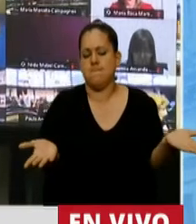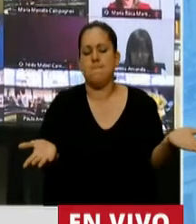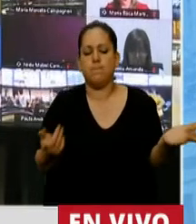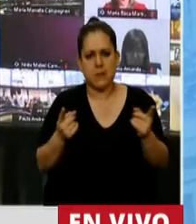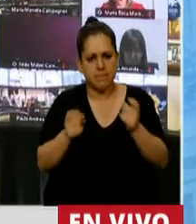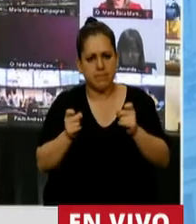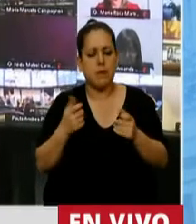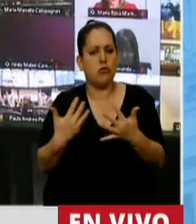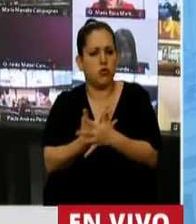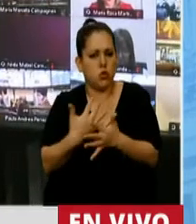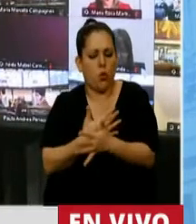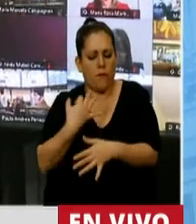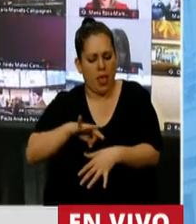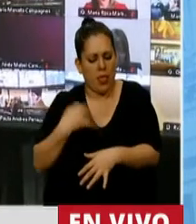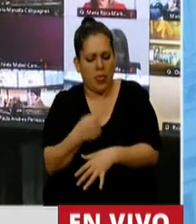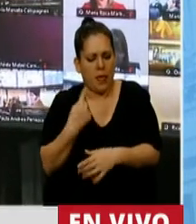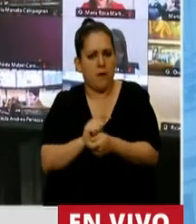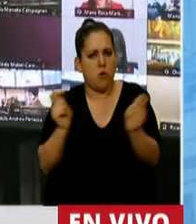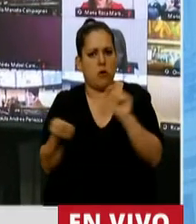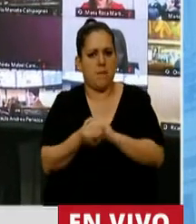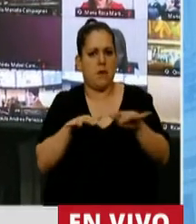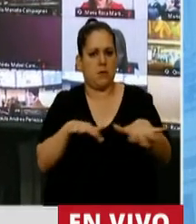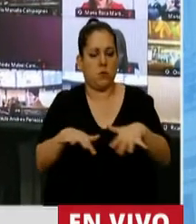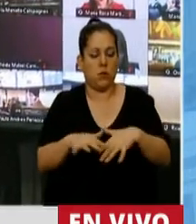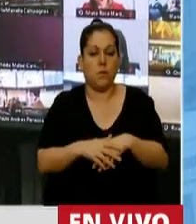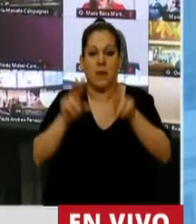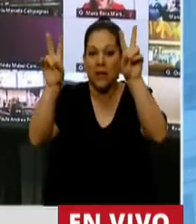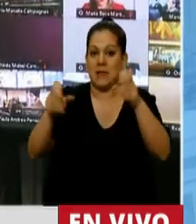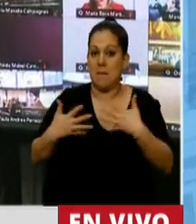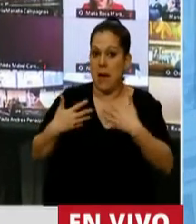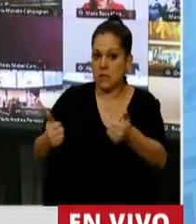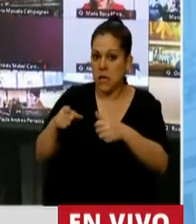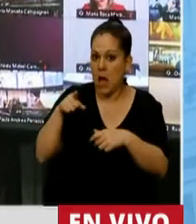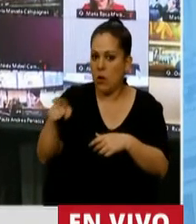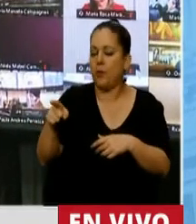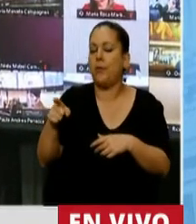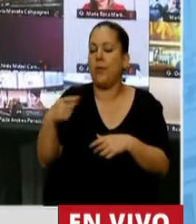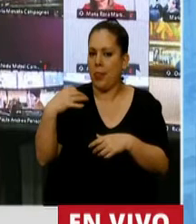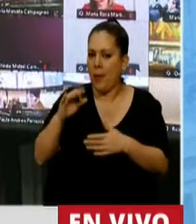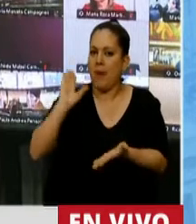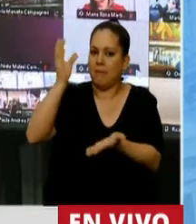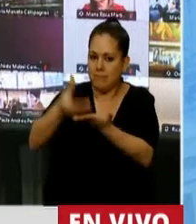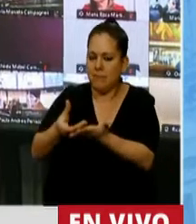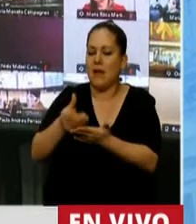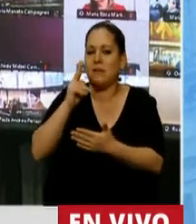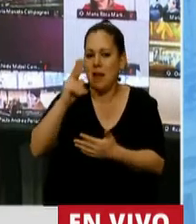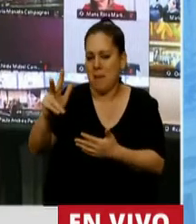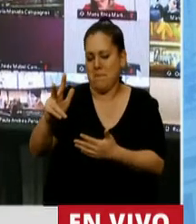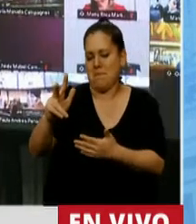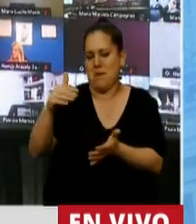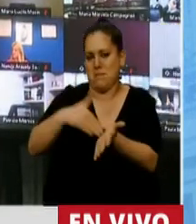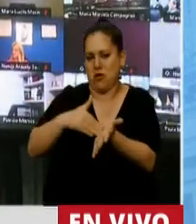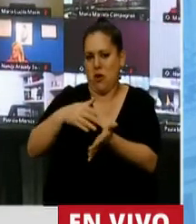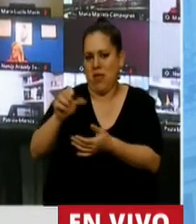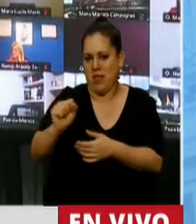que sufren y que tenemos la obligación de revertir. En salud se van a destinar más de 1.400 millones de pesos. En desarrollo social